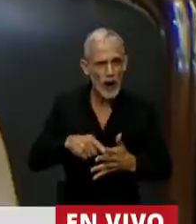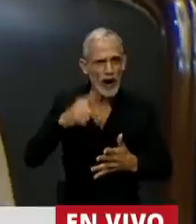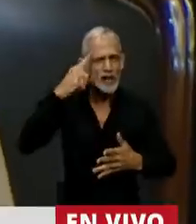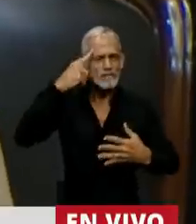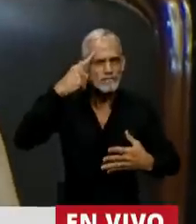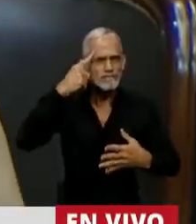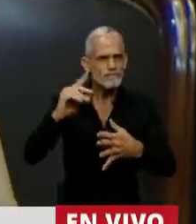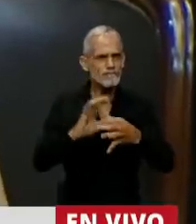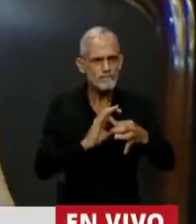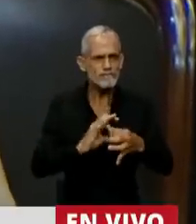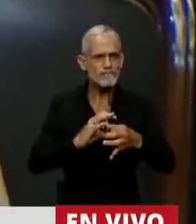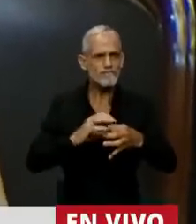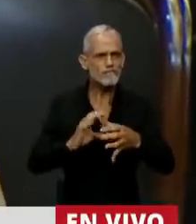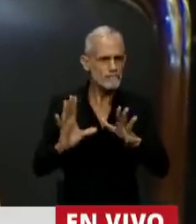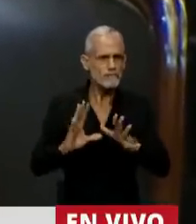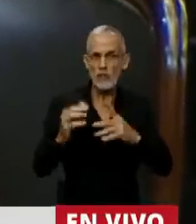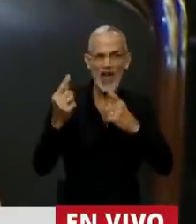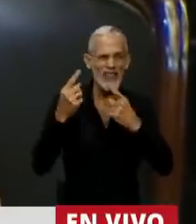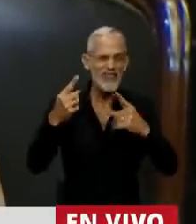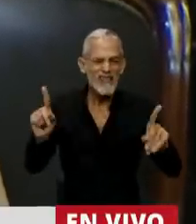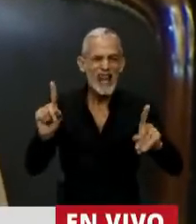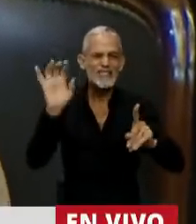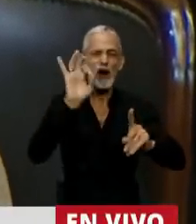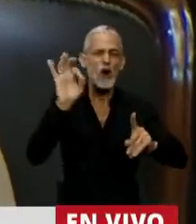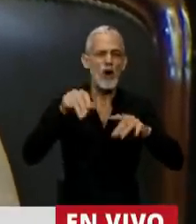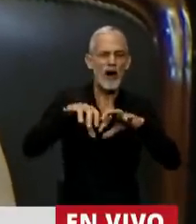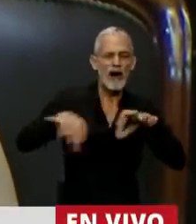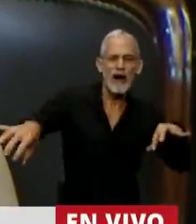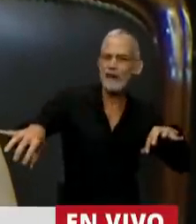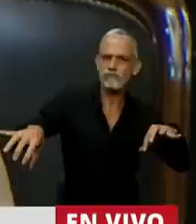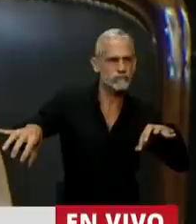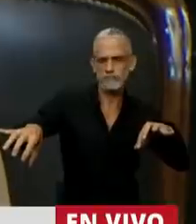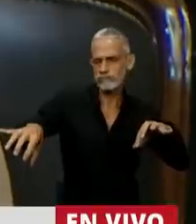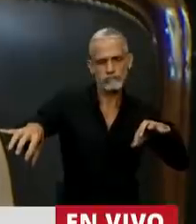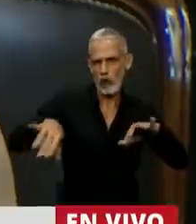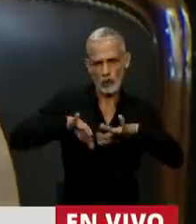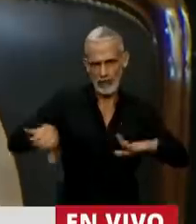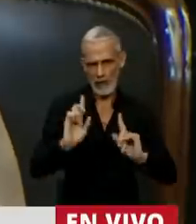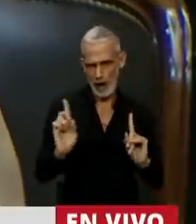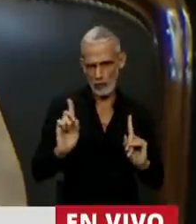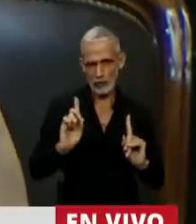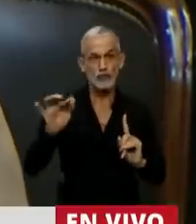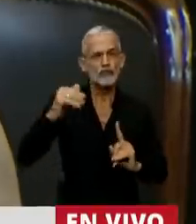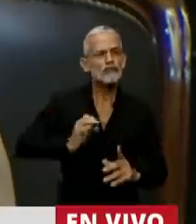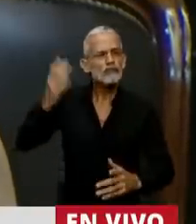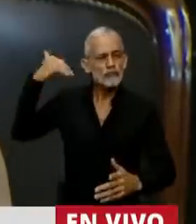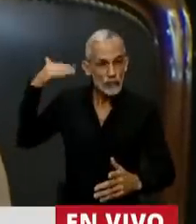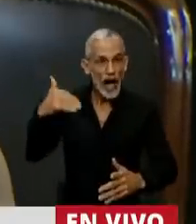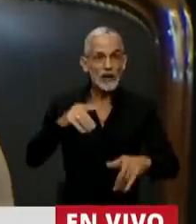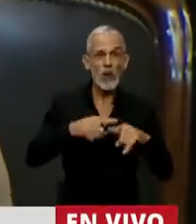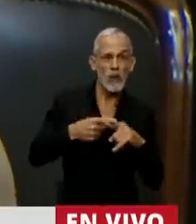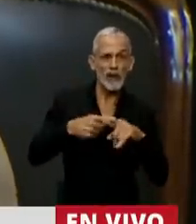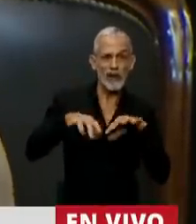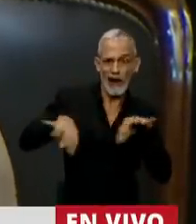convicciones, que ninguna diferencia, ninguna grieta pudo separarnos. Lo que hace años no logra la